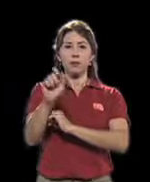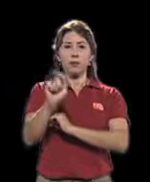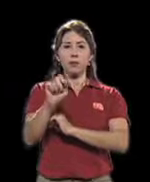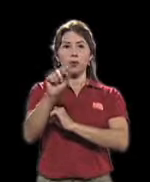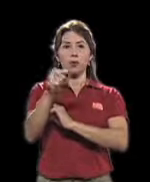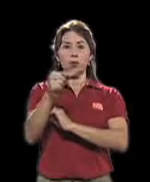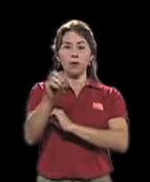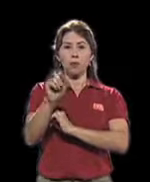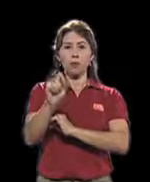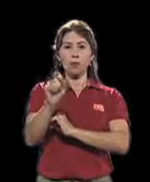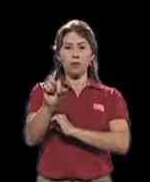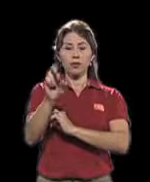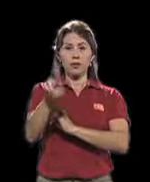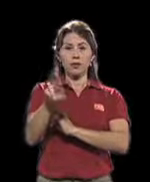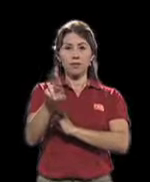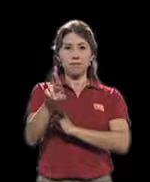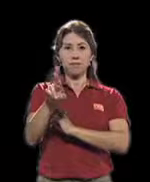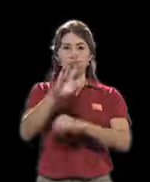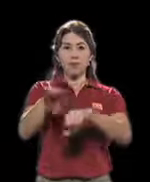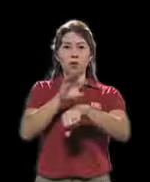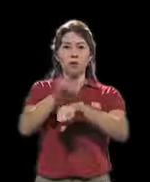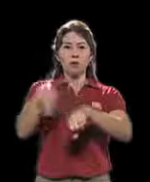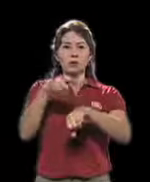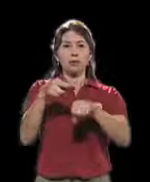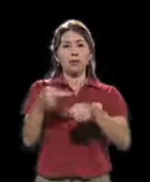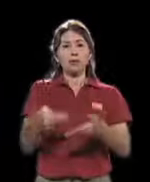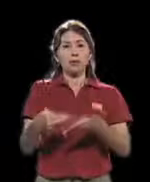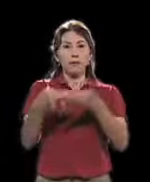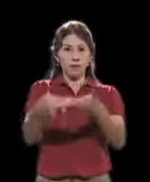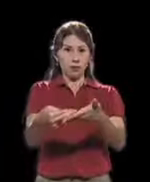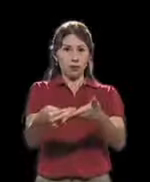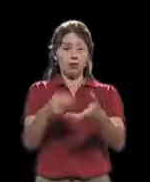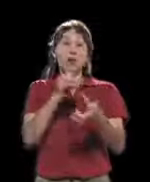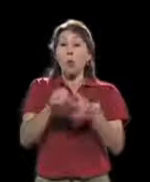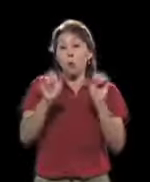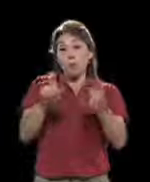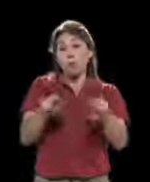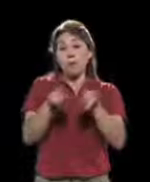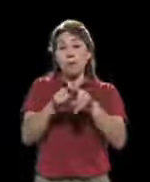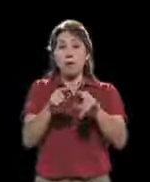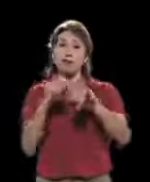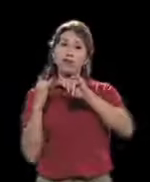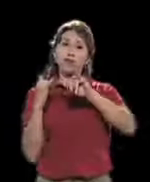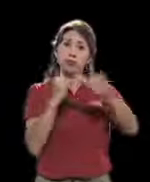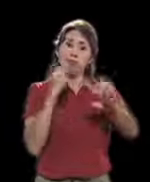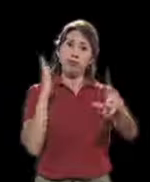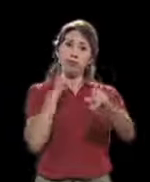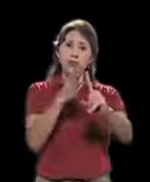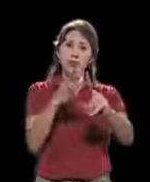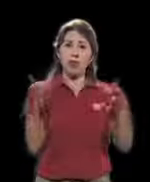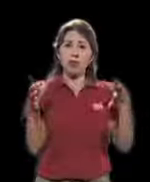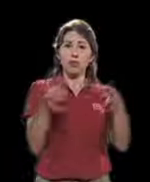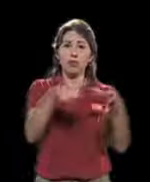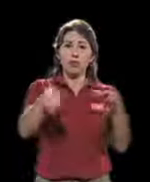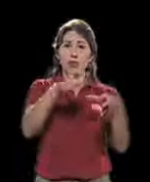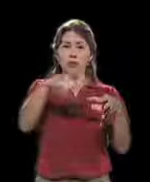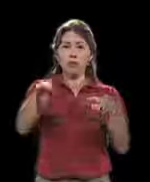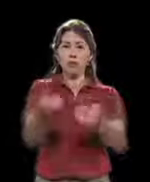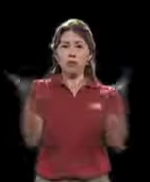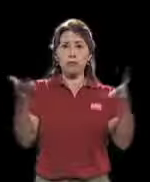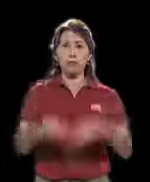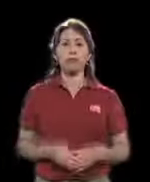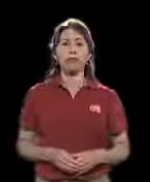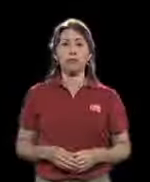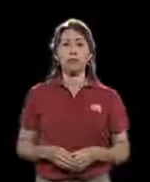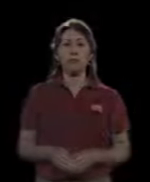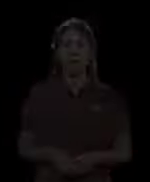.go.cr en el Consejo Nacional de Rehabilitación o puede denunciar directamente al Consejo de Transporte